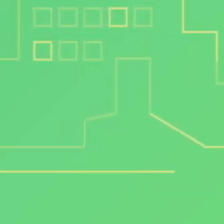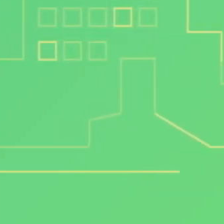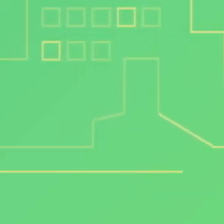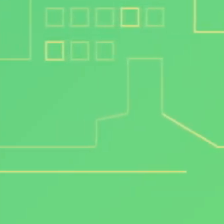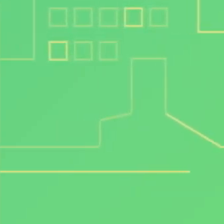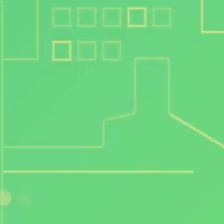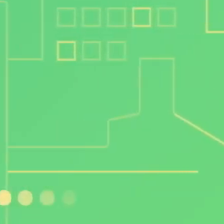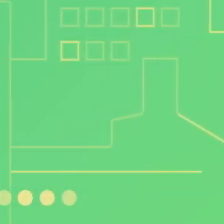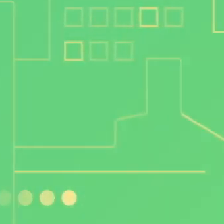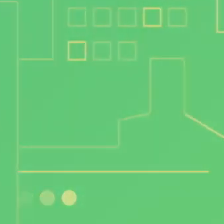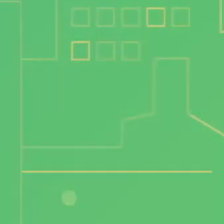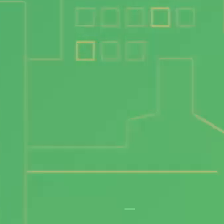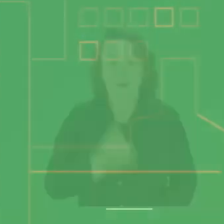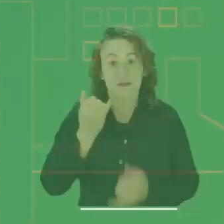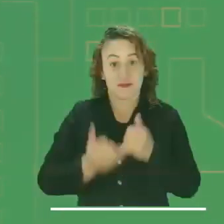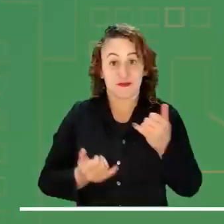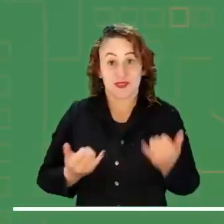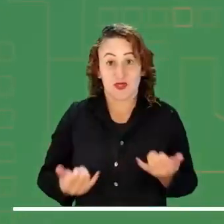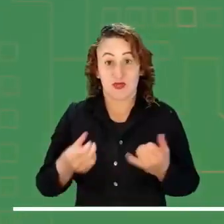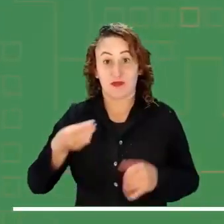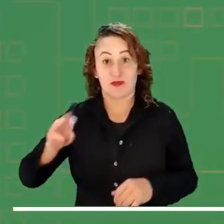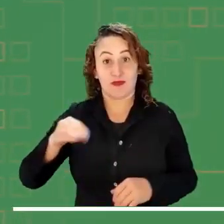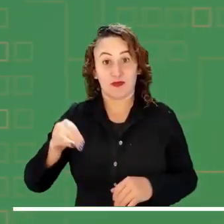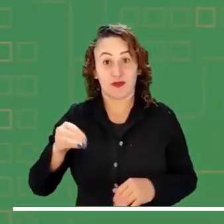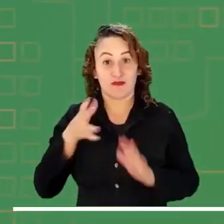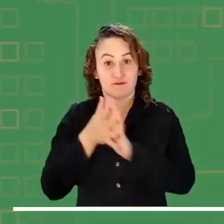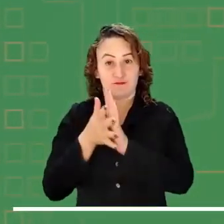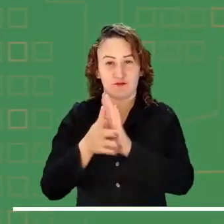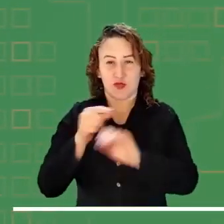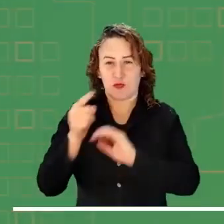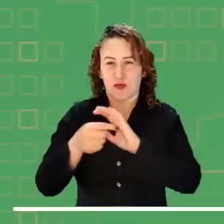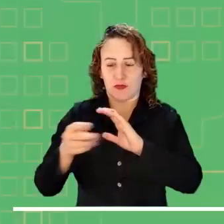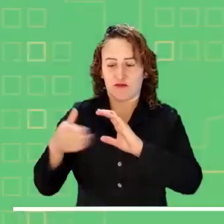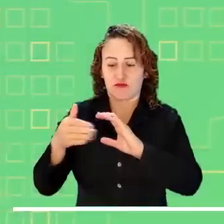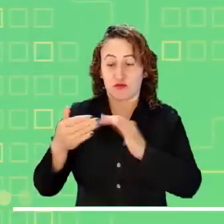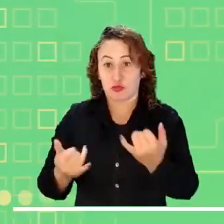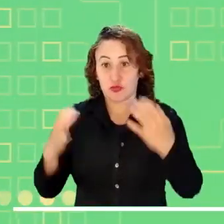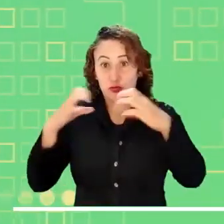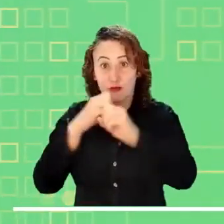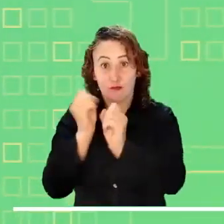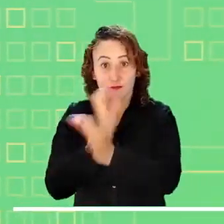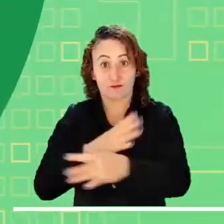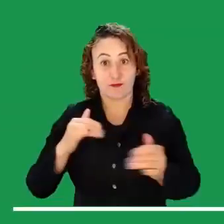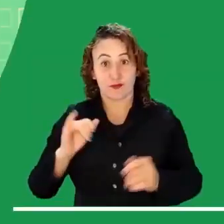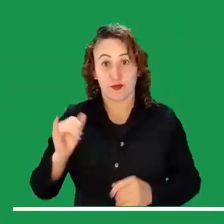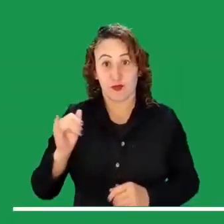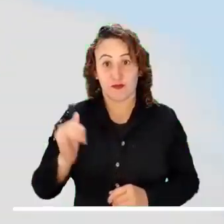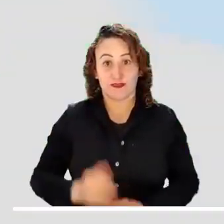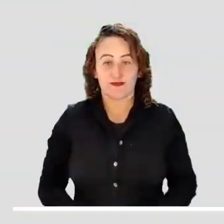Finalizamos este miércoles con la información meteorológica de la noche de hoy y la madrugada del jueves.